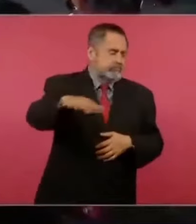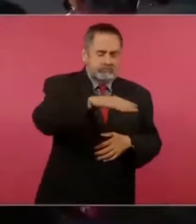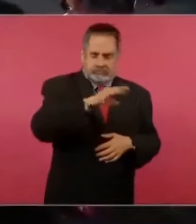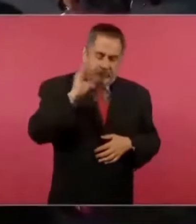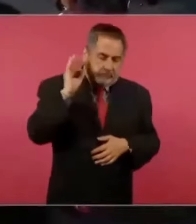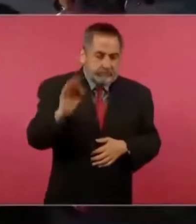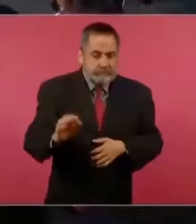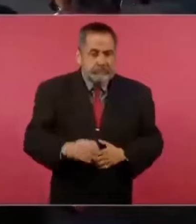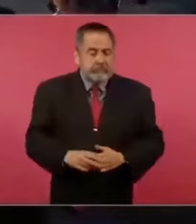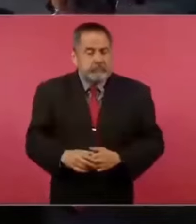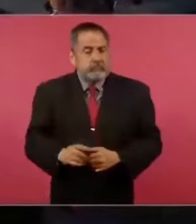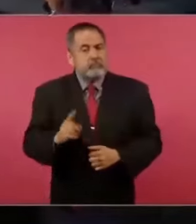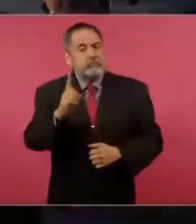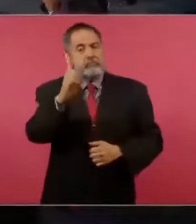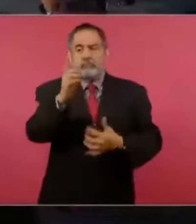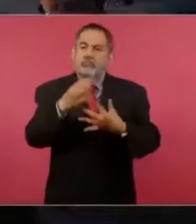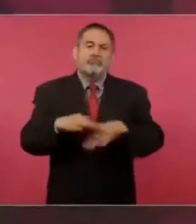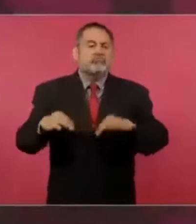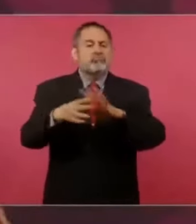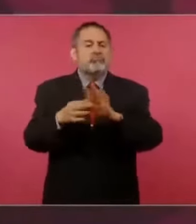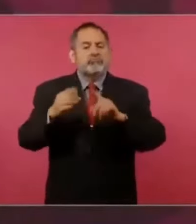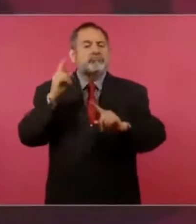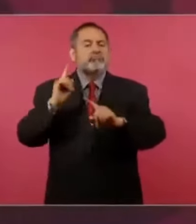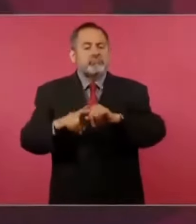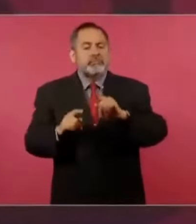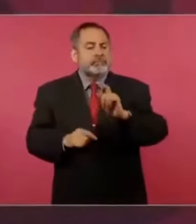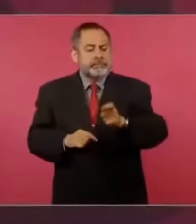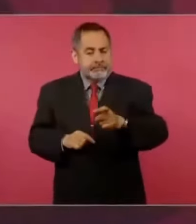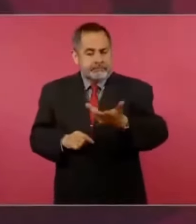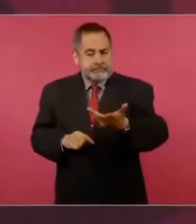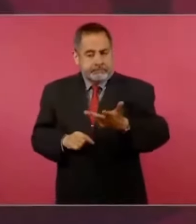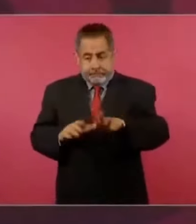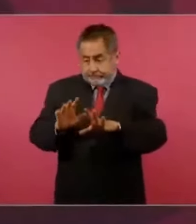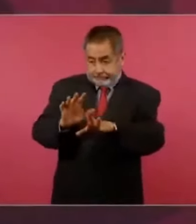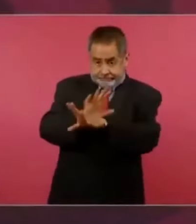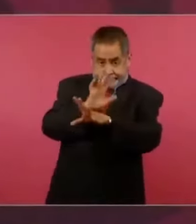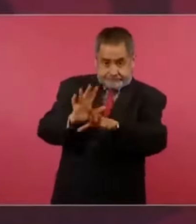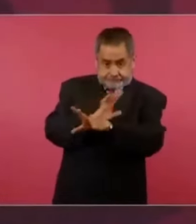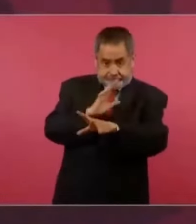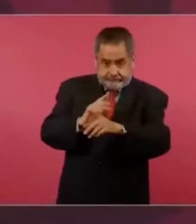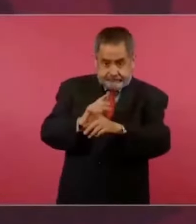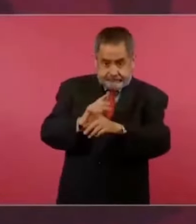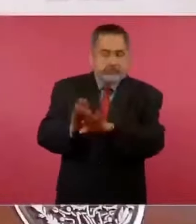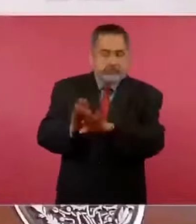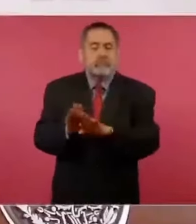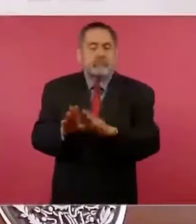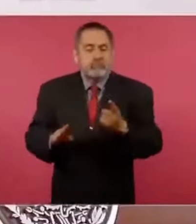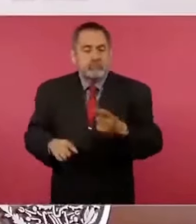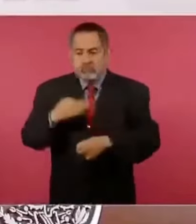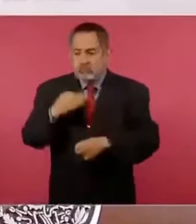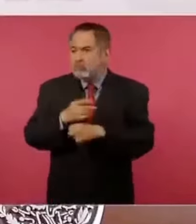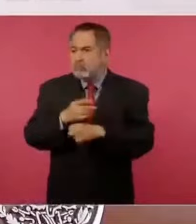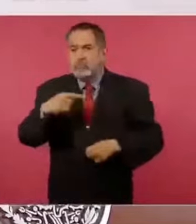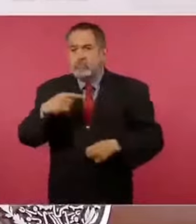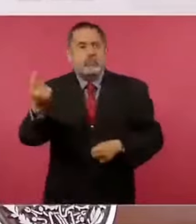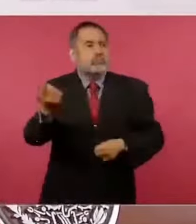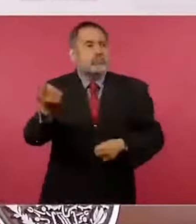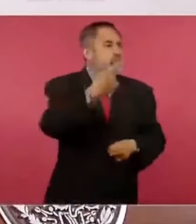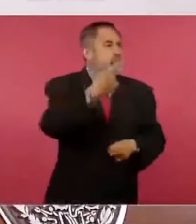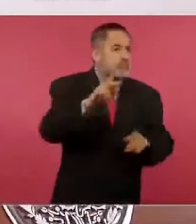Lo más importante de todo es que los cambios se están dando de manera pacífica,